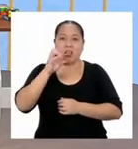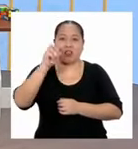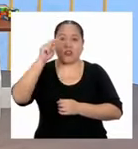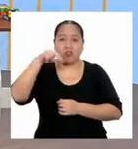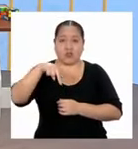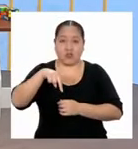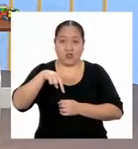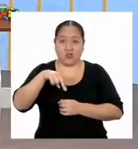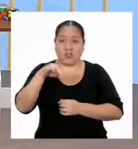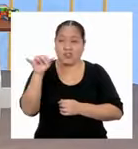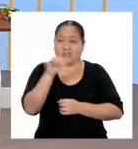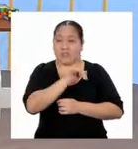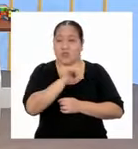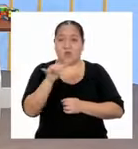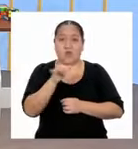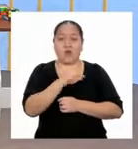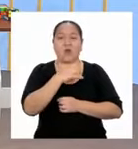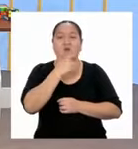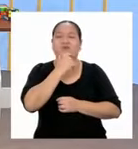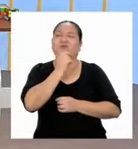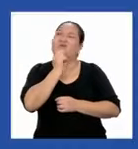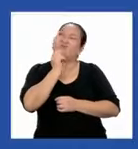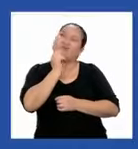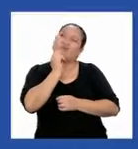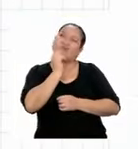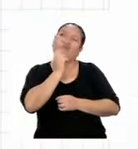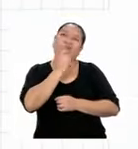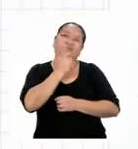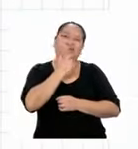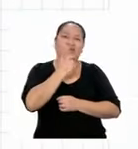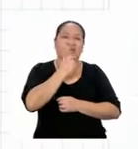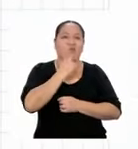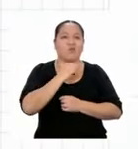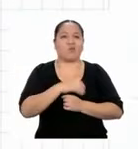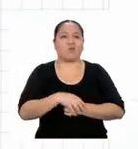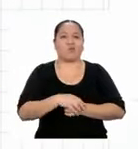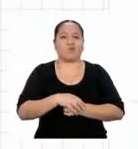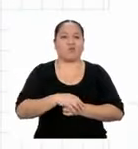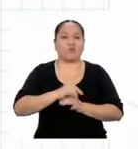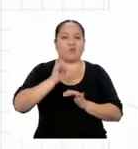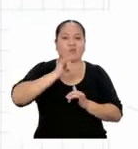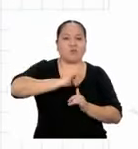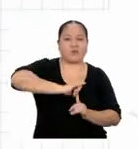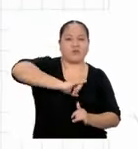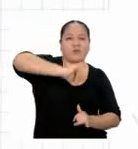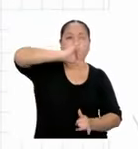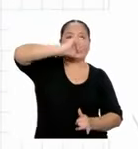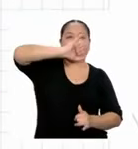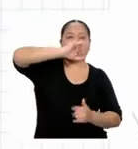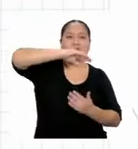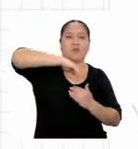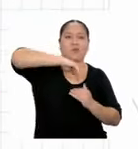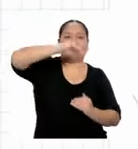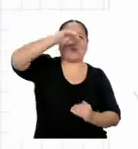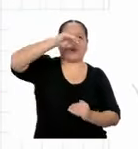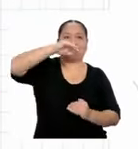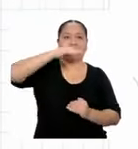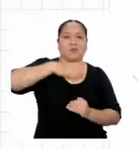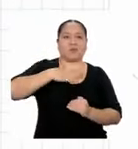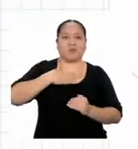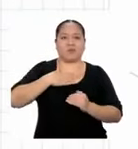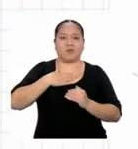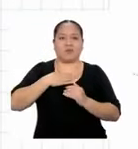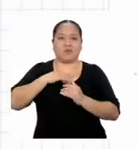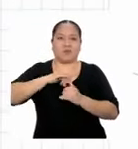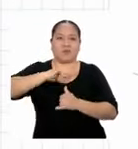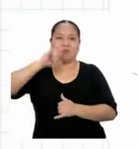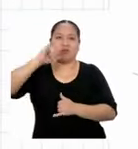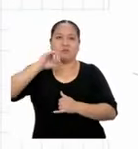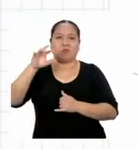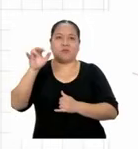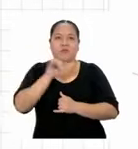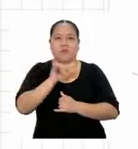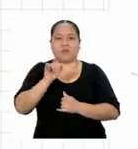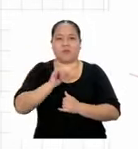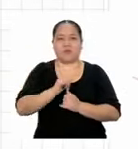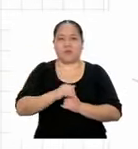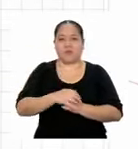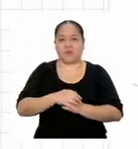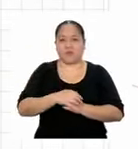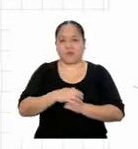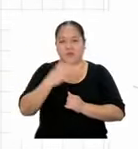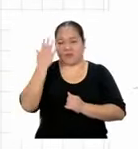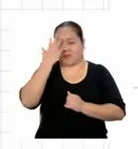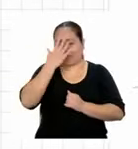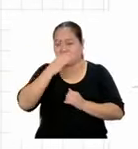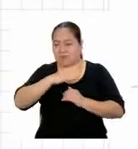es la misma. Entonces, la altura del edificio sobre mi altura es igual a la longitud de la